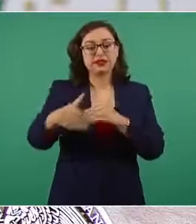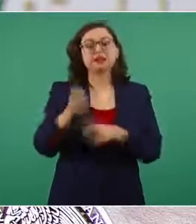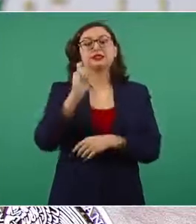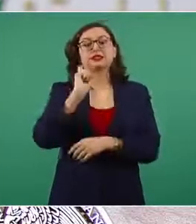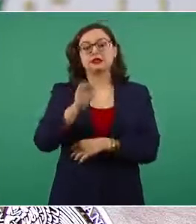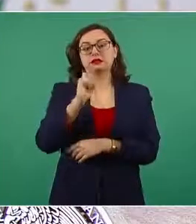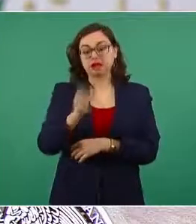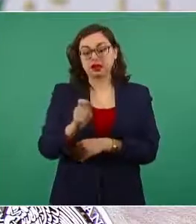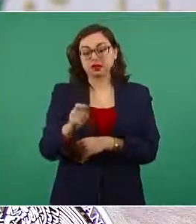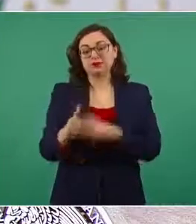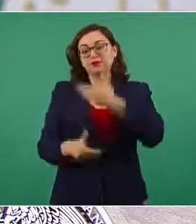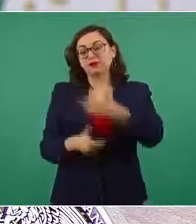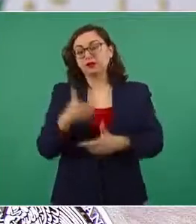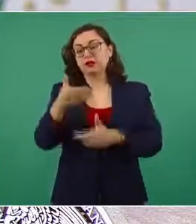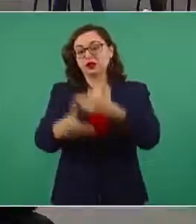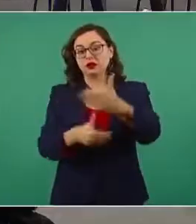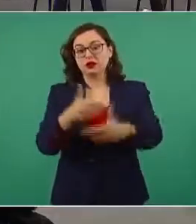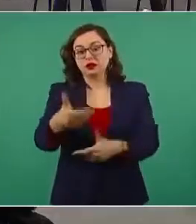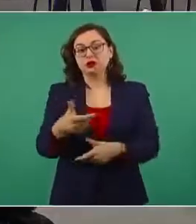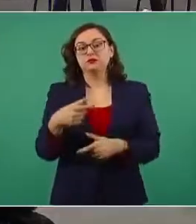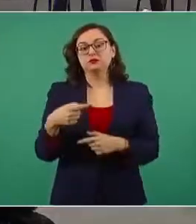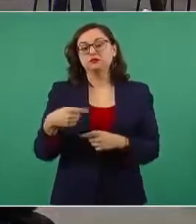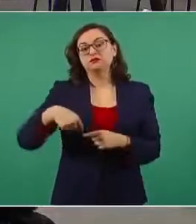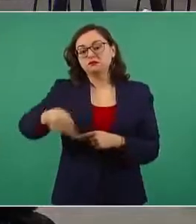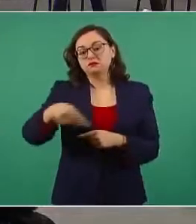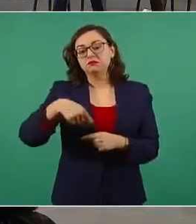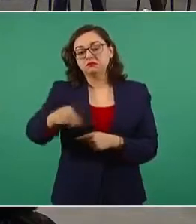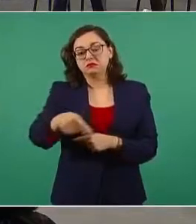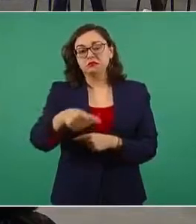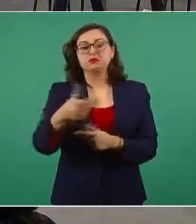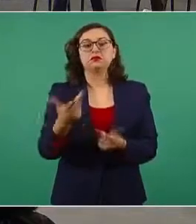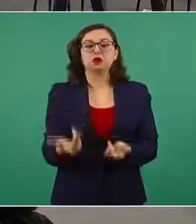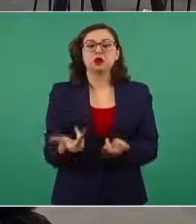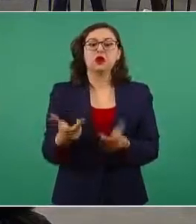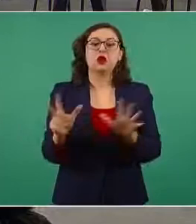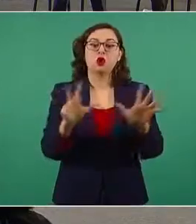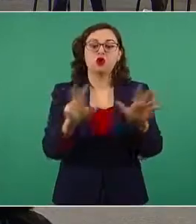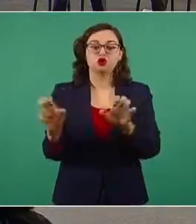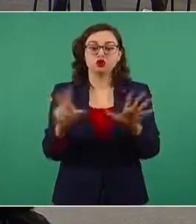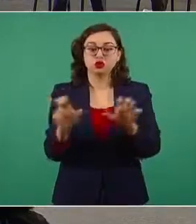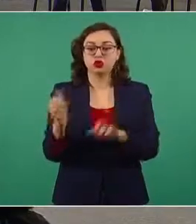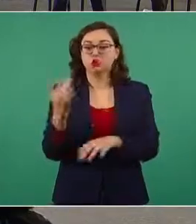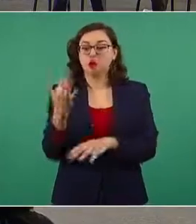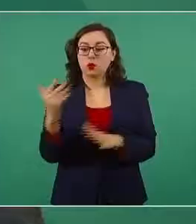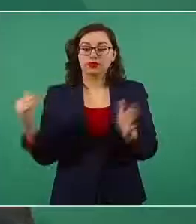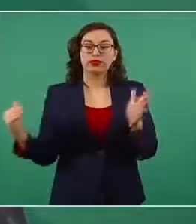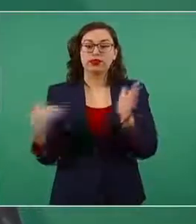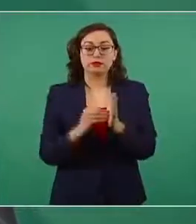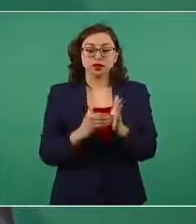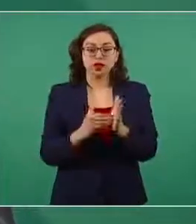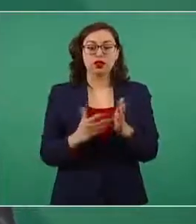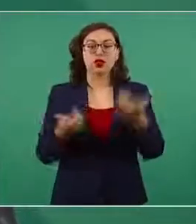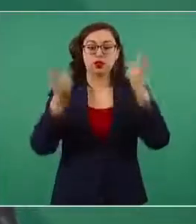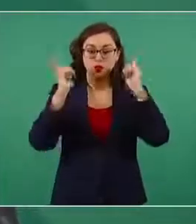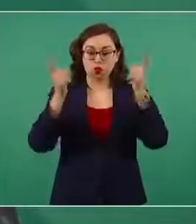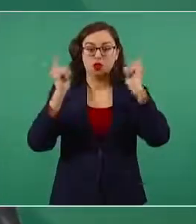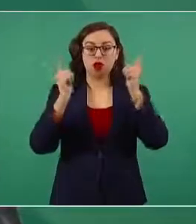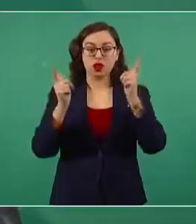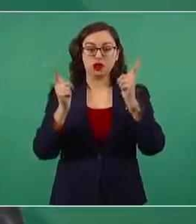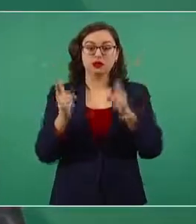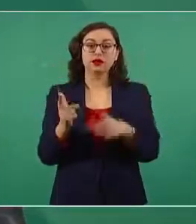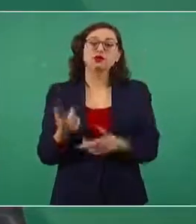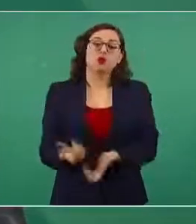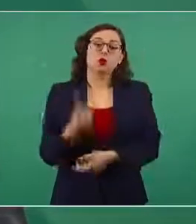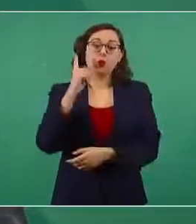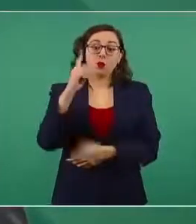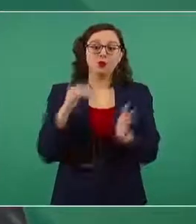estaremos aumentando la capacidad, esperamos llegar arriba de 850 mil, ojalá que logremos tener incluso el